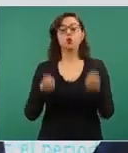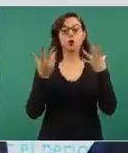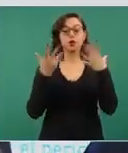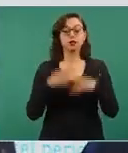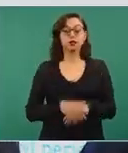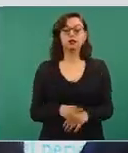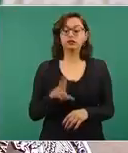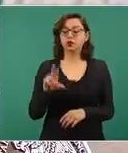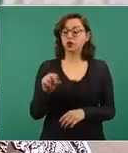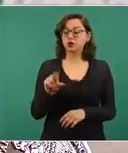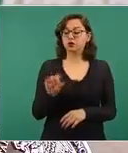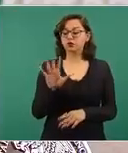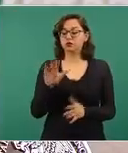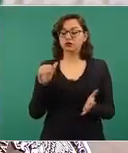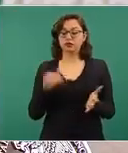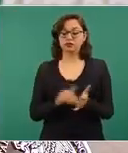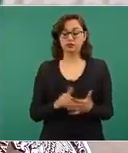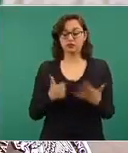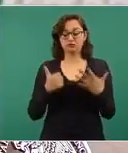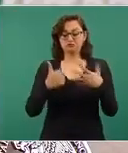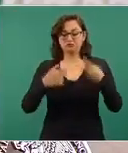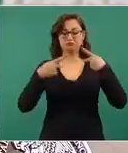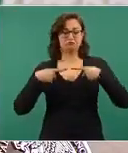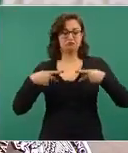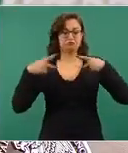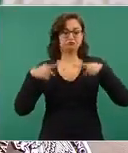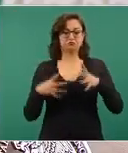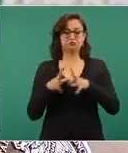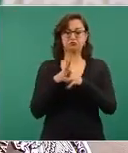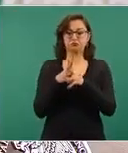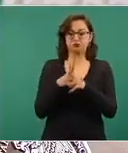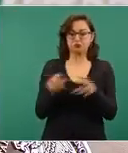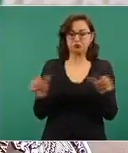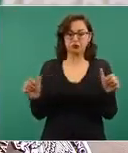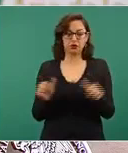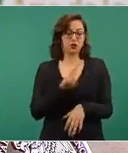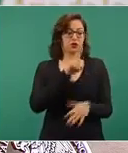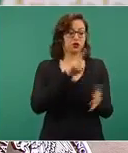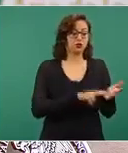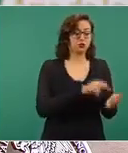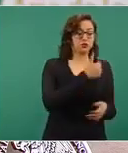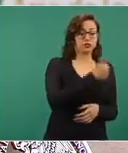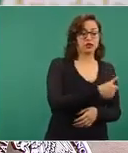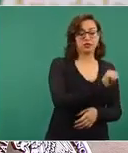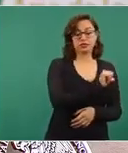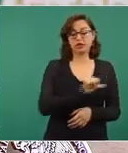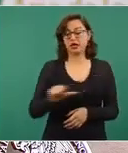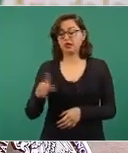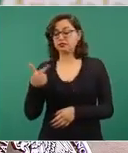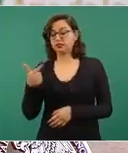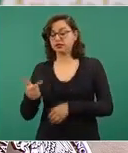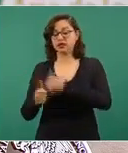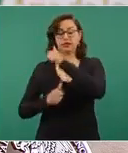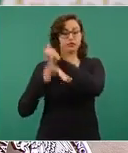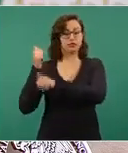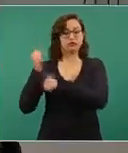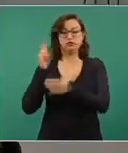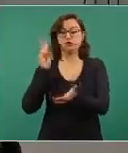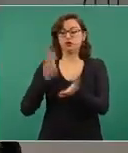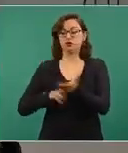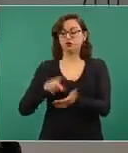85.006 personas en el periodo de 2006 al 7 de abril del 2021.